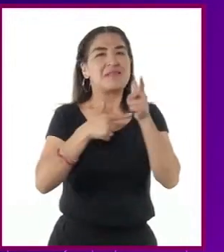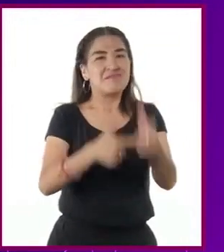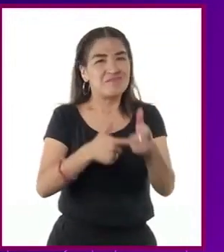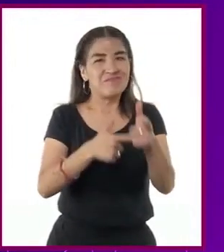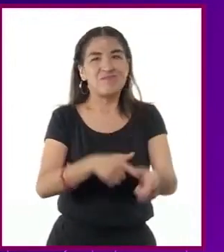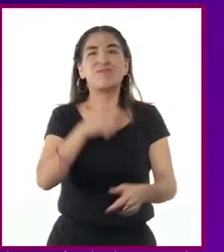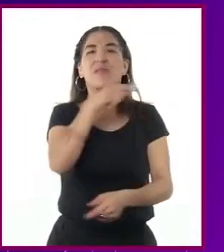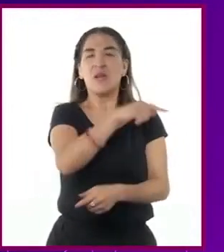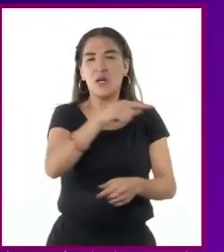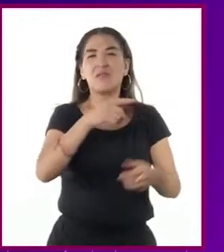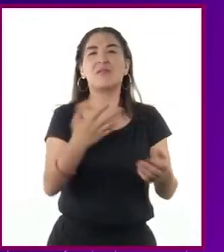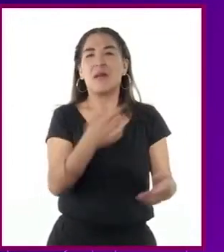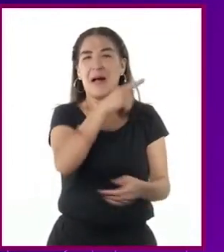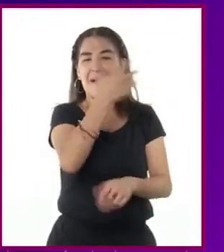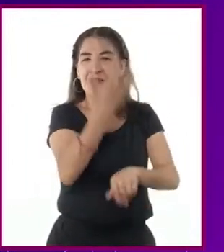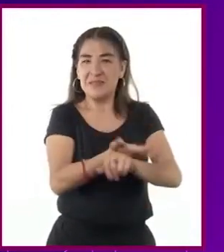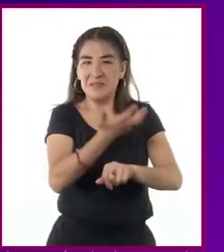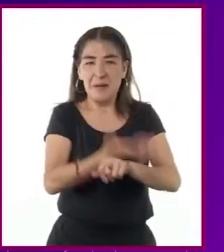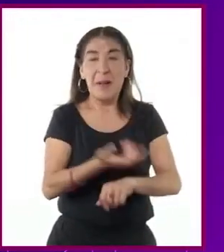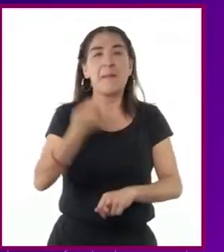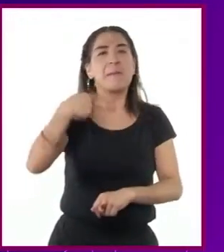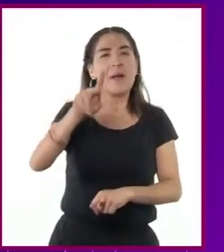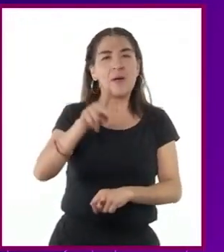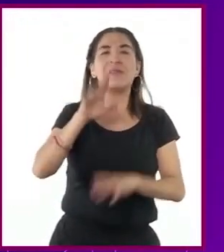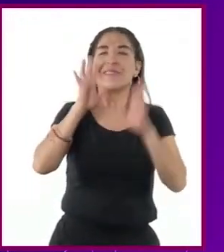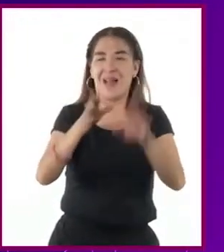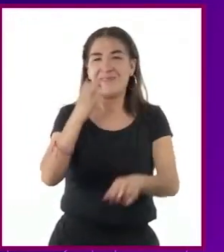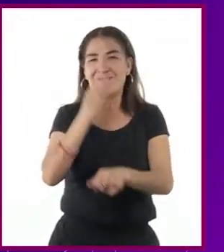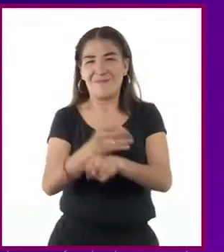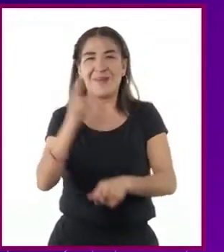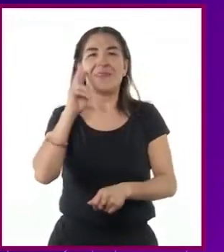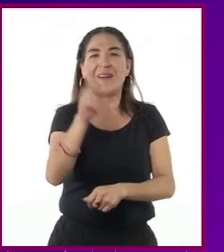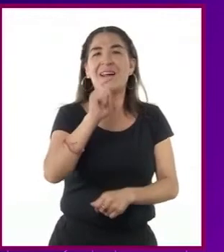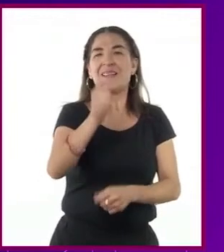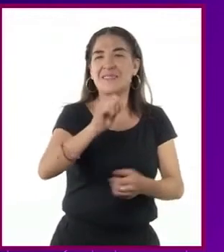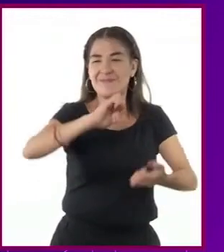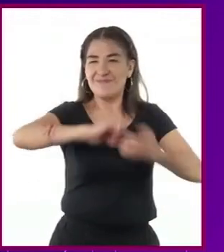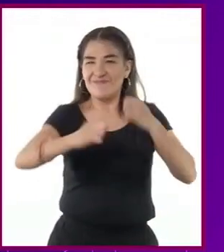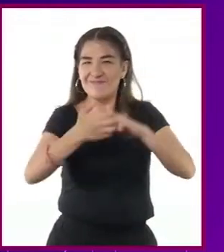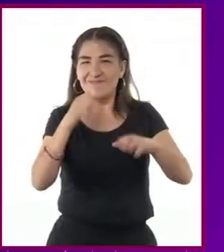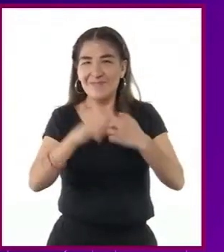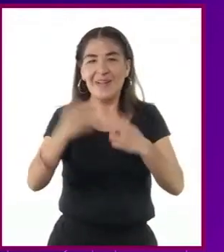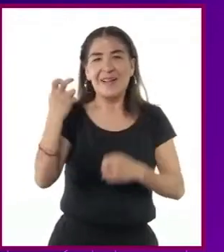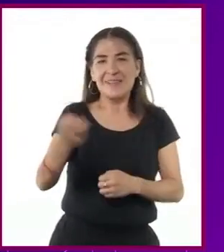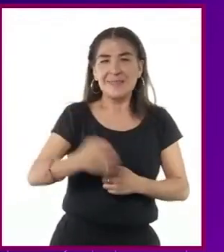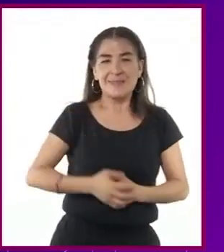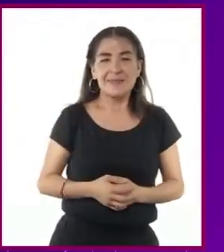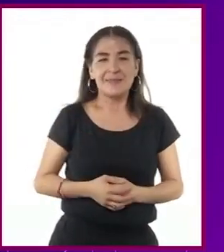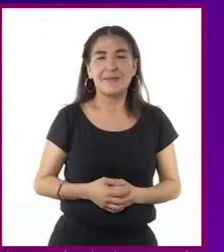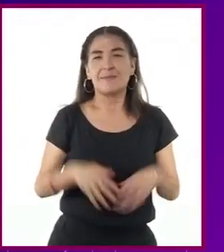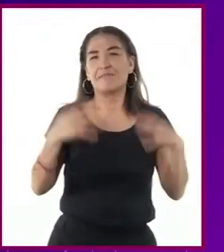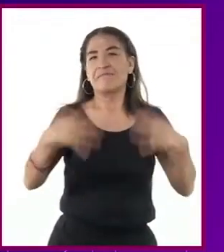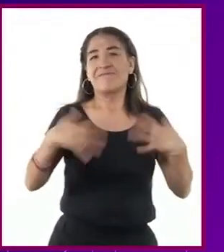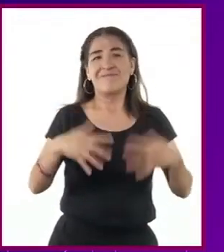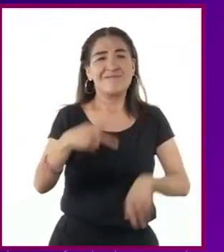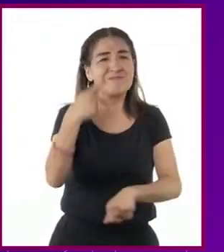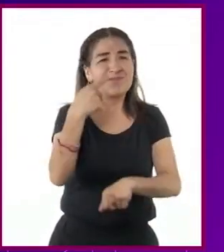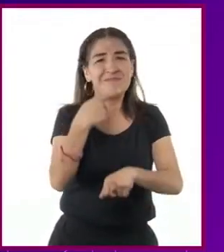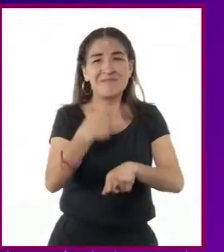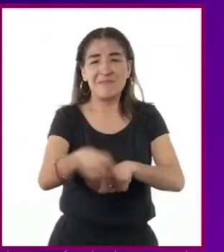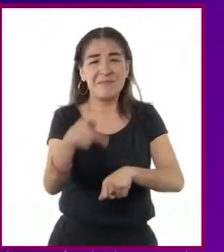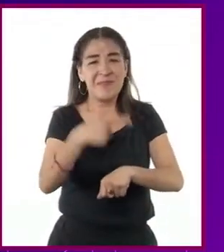Unidos, pero con una peculiaridad que ya hemos visto de este conflicto. Era muy peligroso